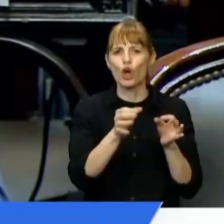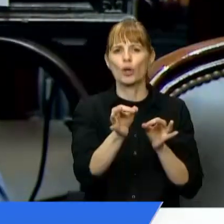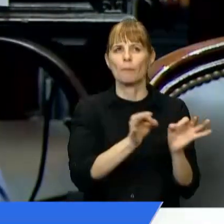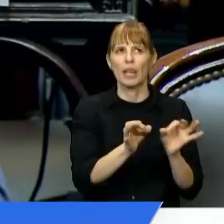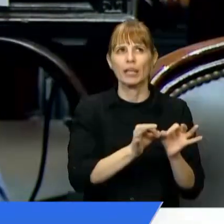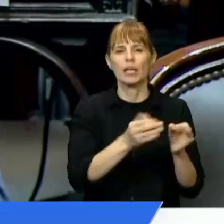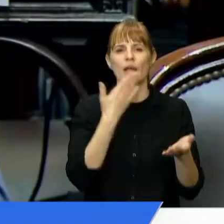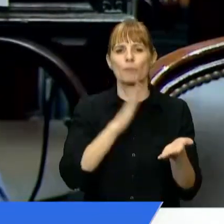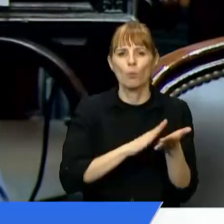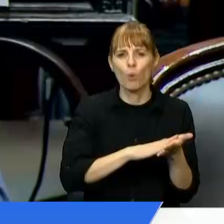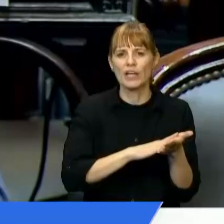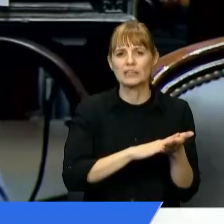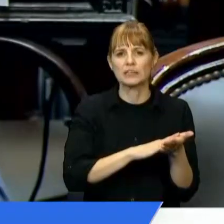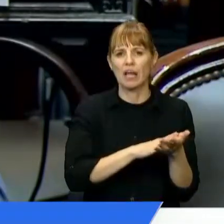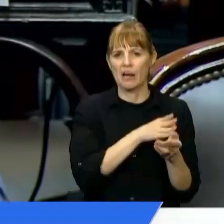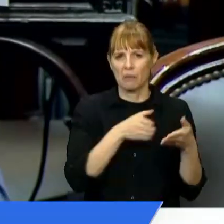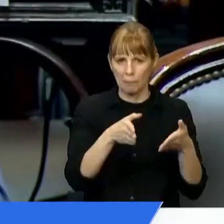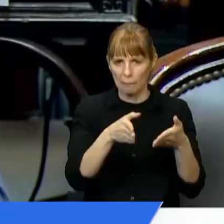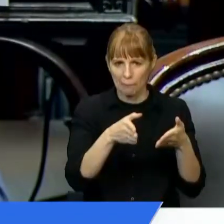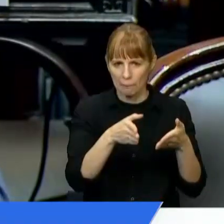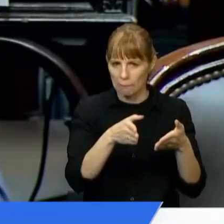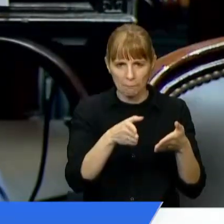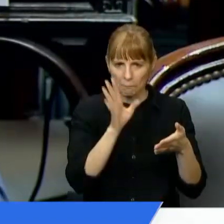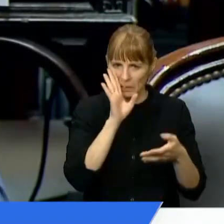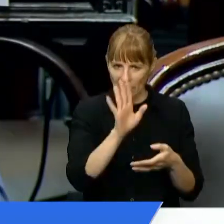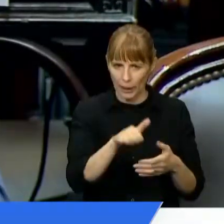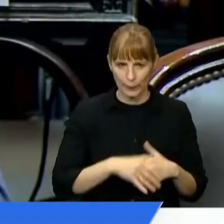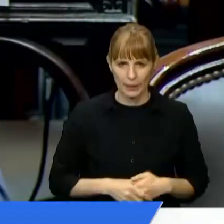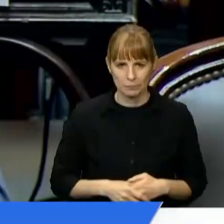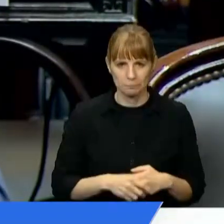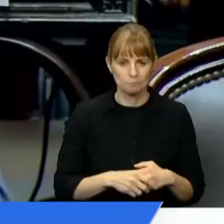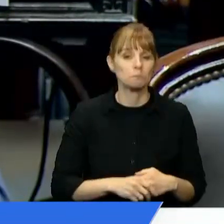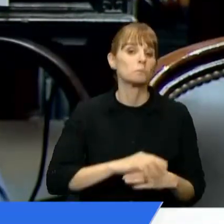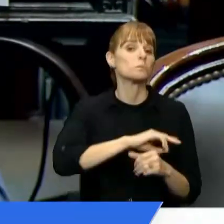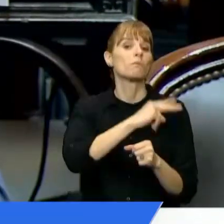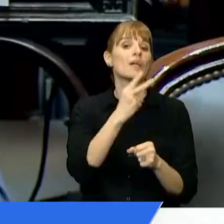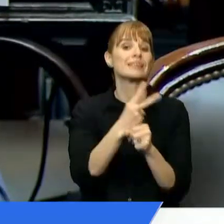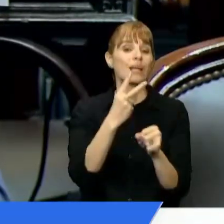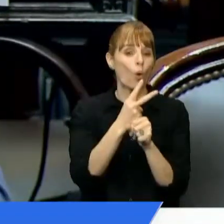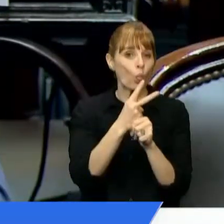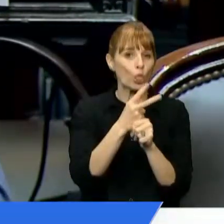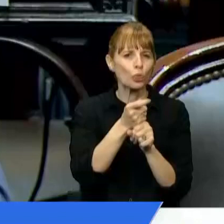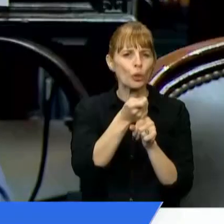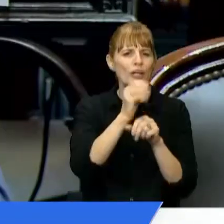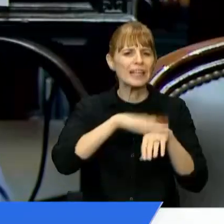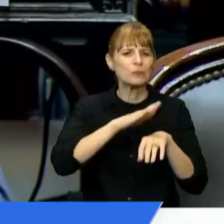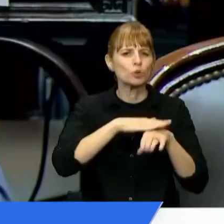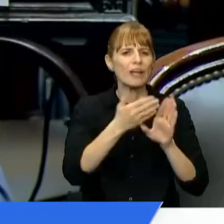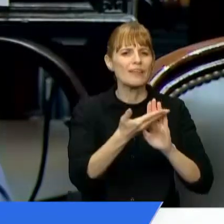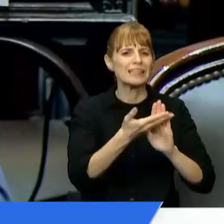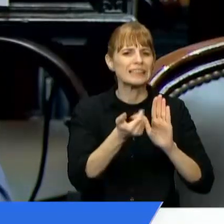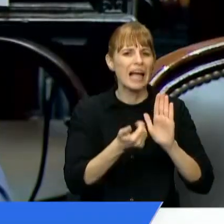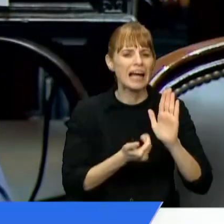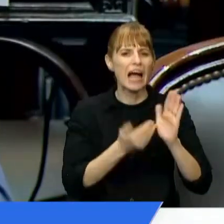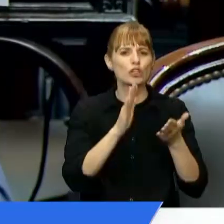ni de propuesta, ni de nada que vaya en ese sentido. Segundo lugar, el que sacó la delegación en materia